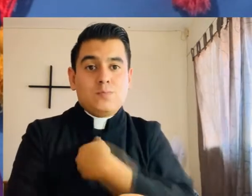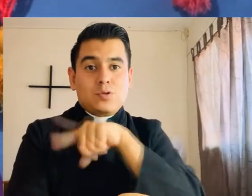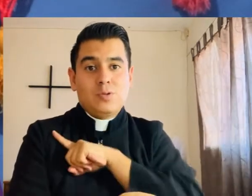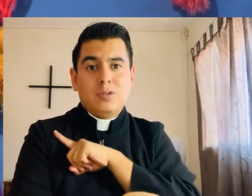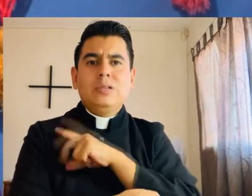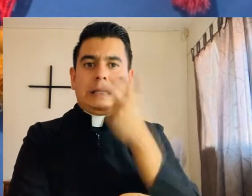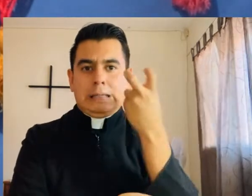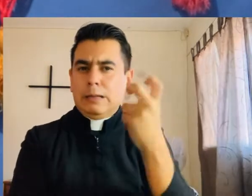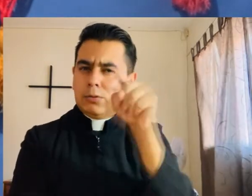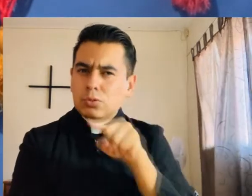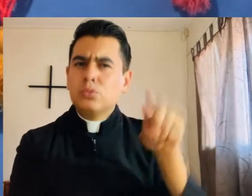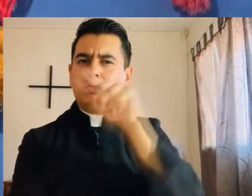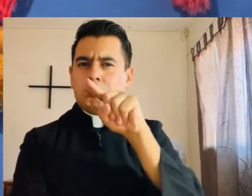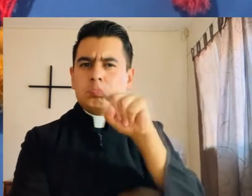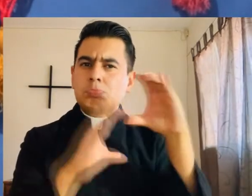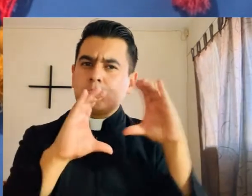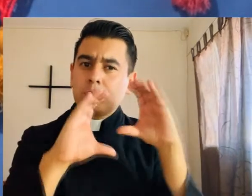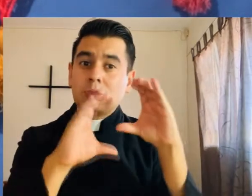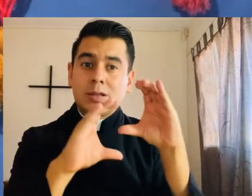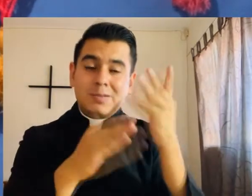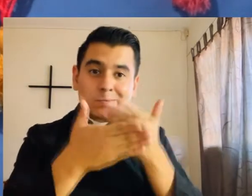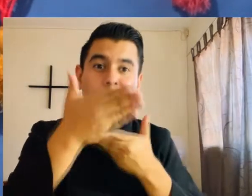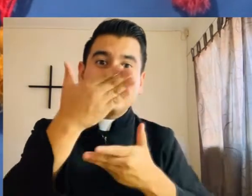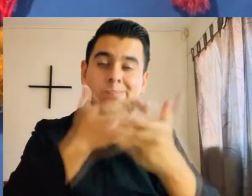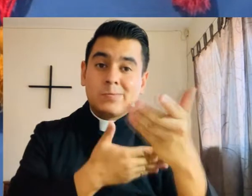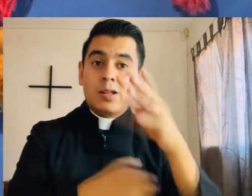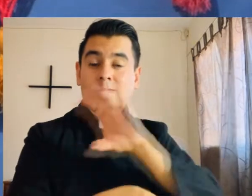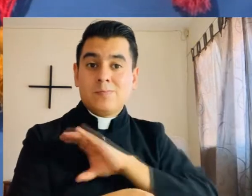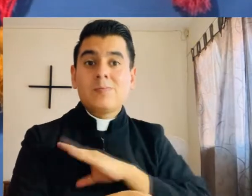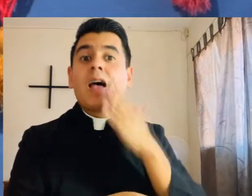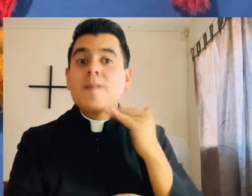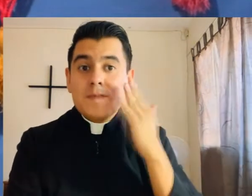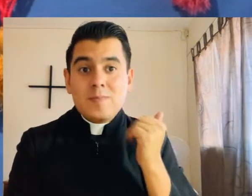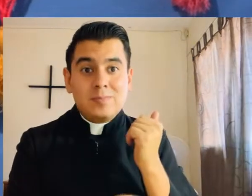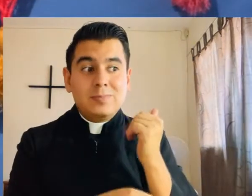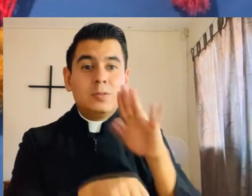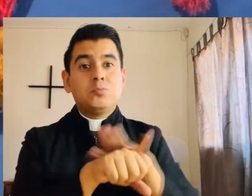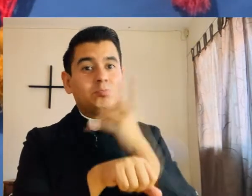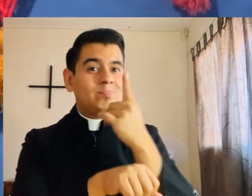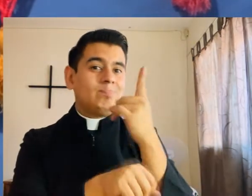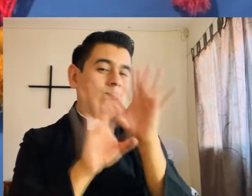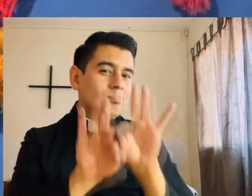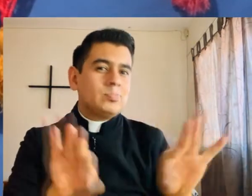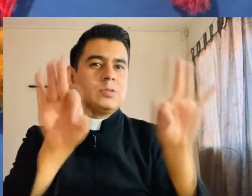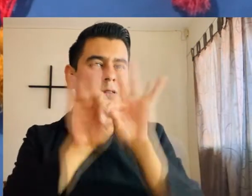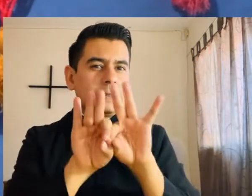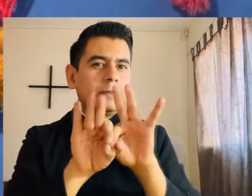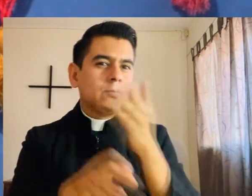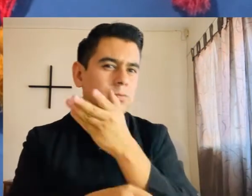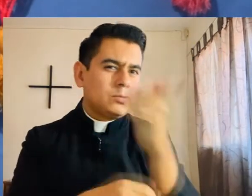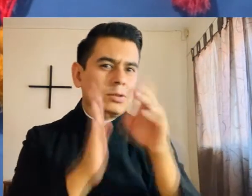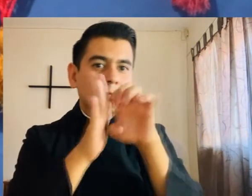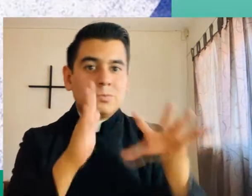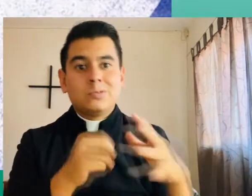salud mental es siendo empático, teniendo empatía, pero una real, porque la empatía sin límites es una